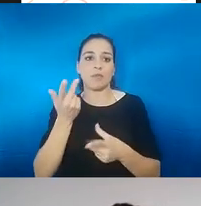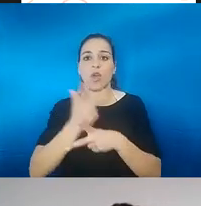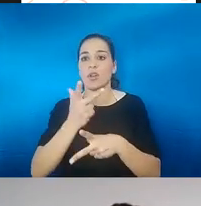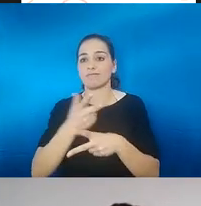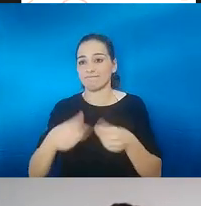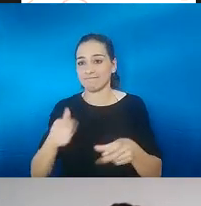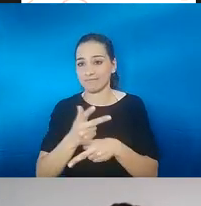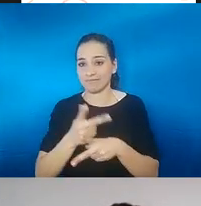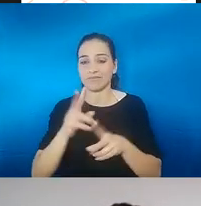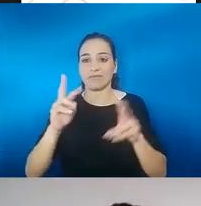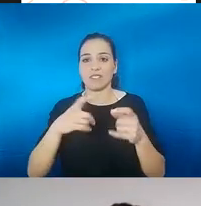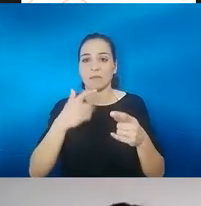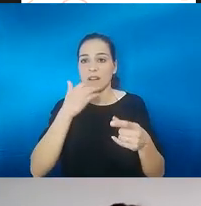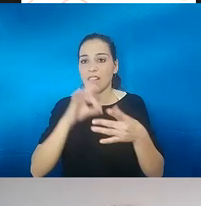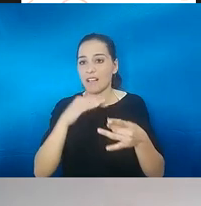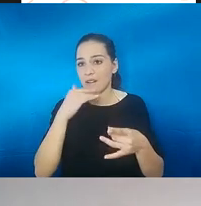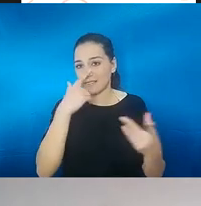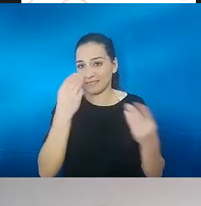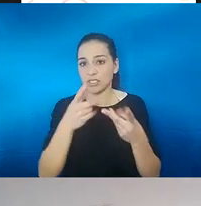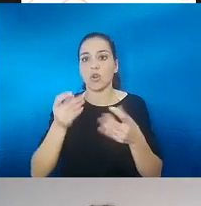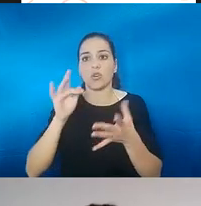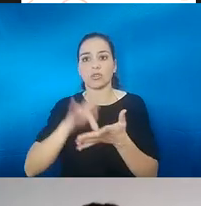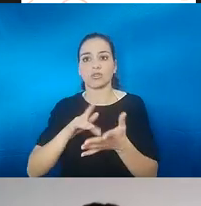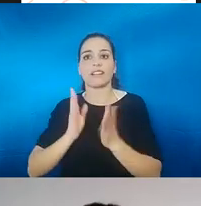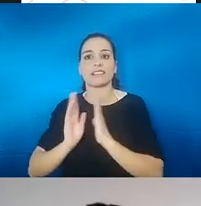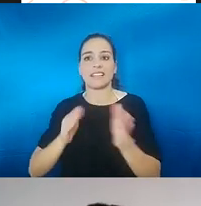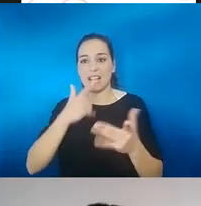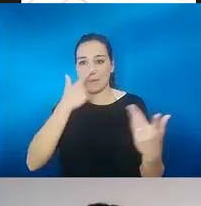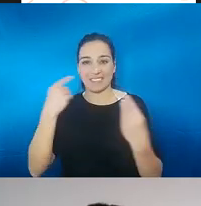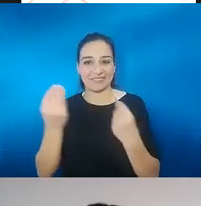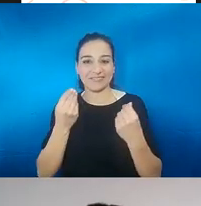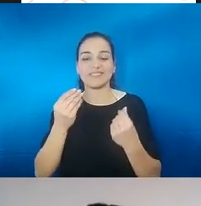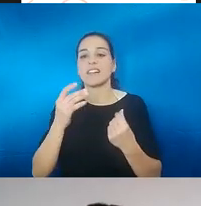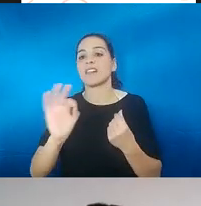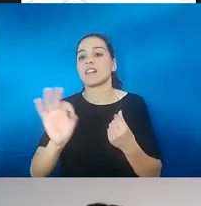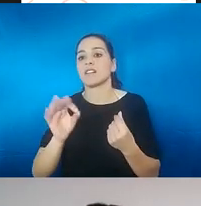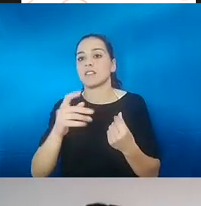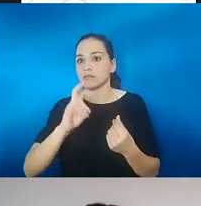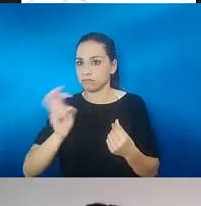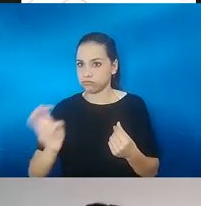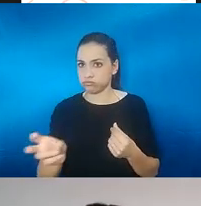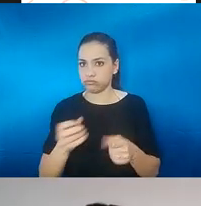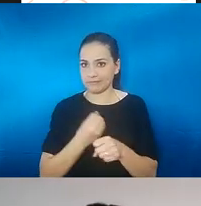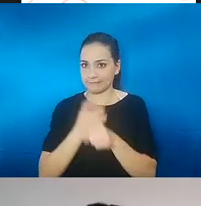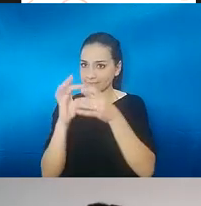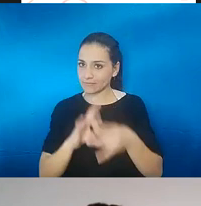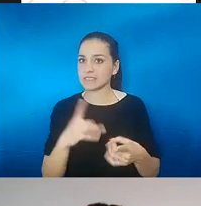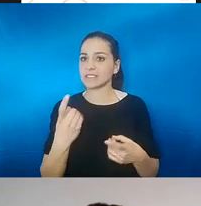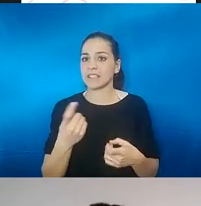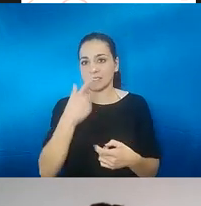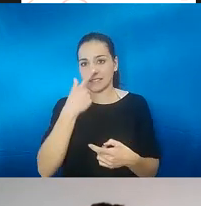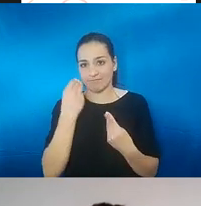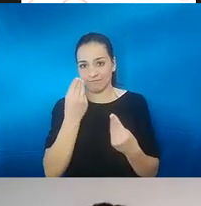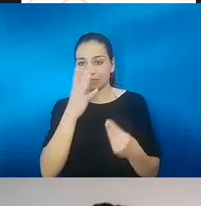holísticos o terapias olfativas o enología que sí que les ha hecho falta, por tema